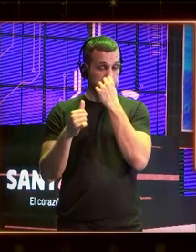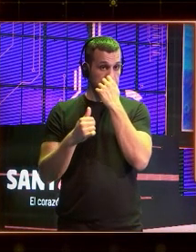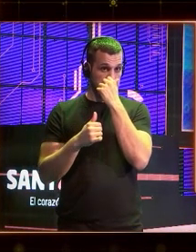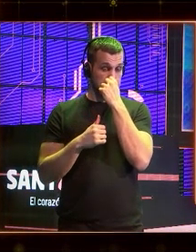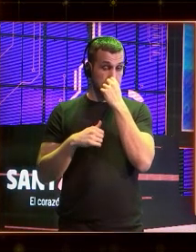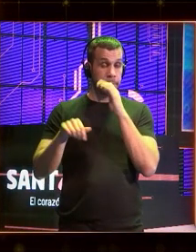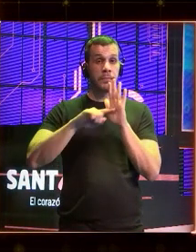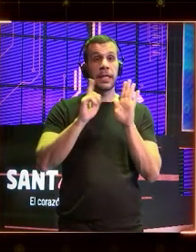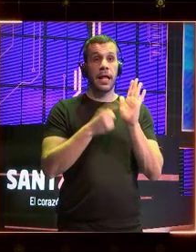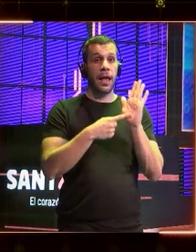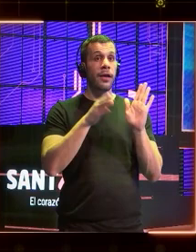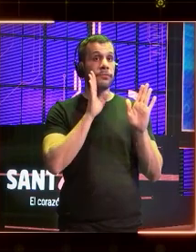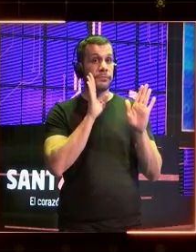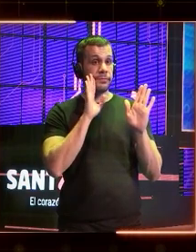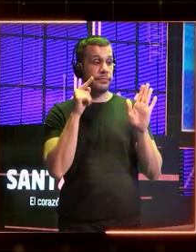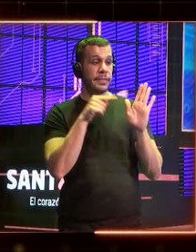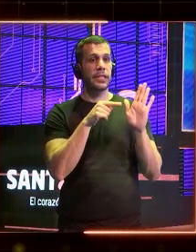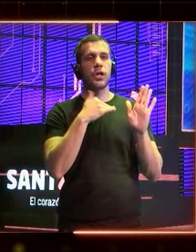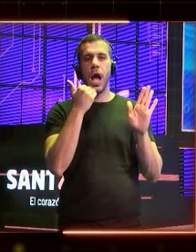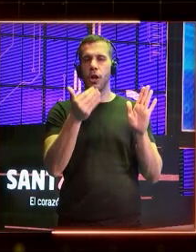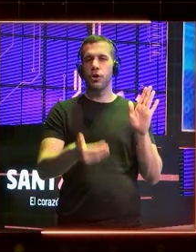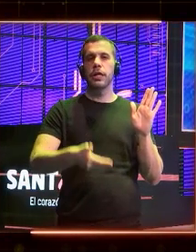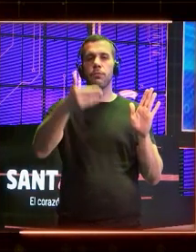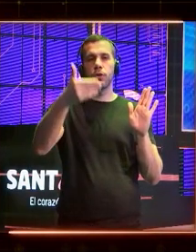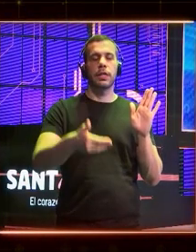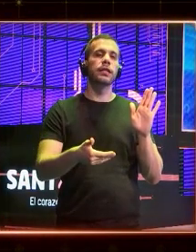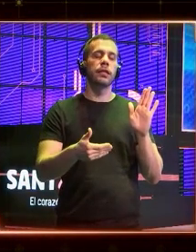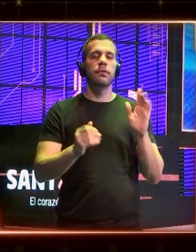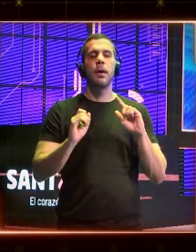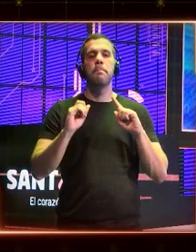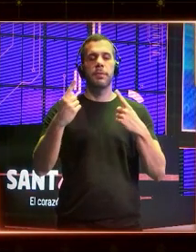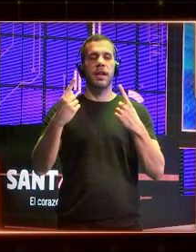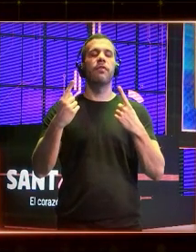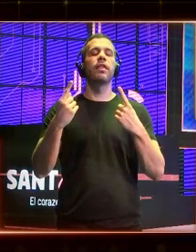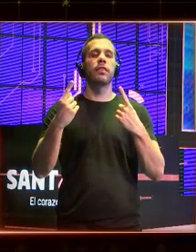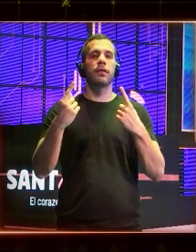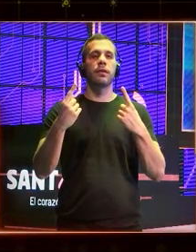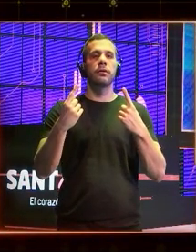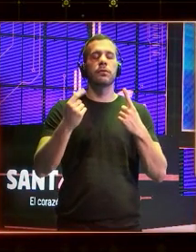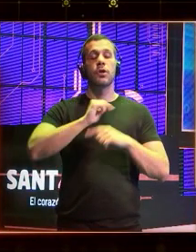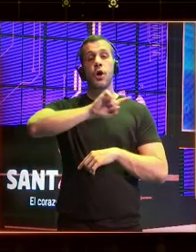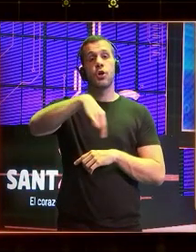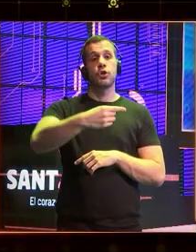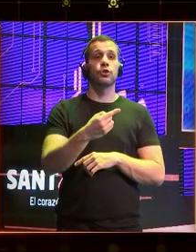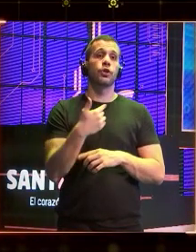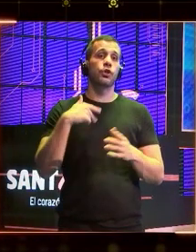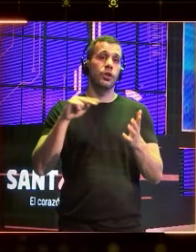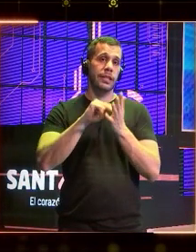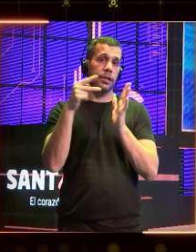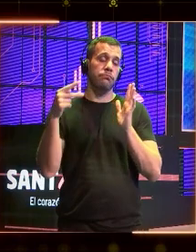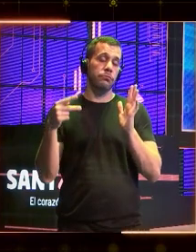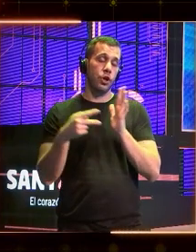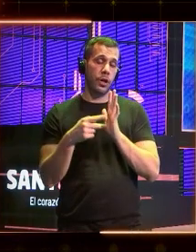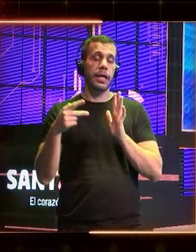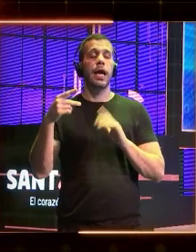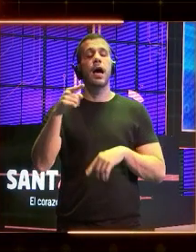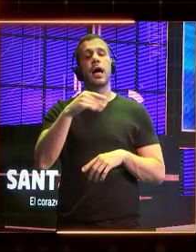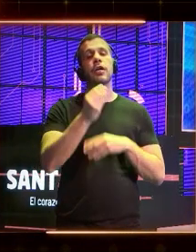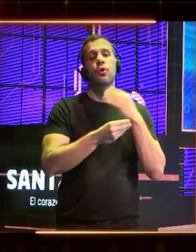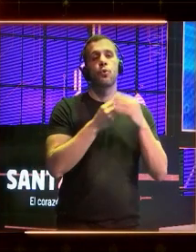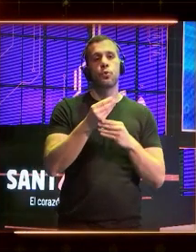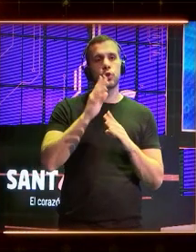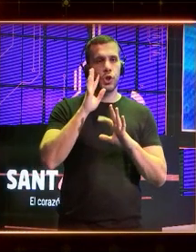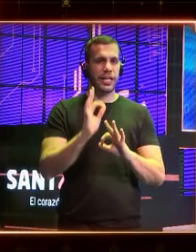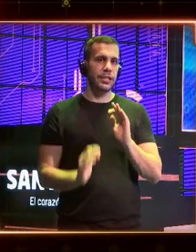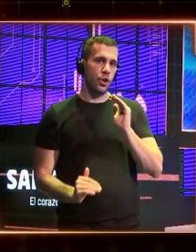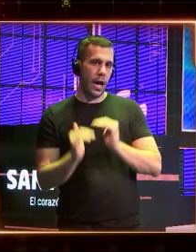ya se ha aprobado supone algo muy importante. Por primera vez regulamos los usos de autor riesgo de la tecnología y esos usos de autor riesgo no solamente